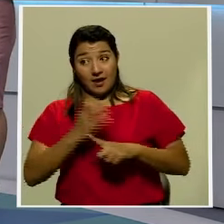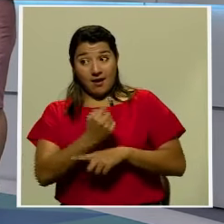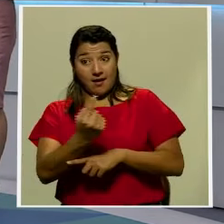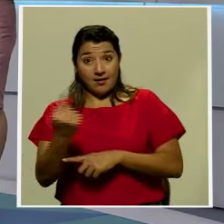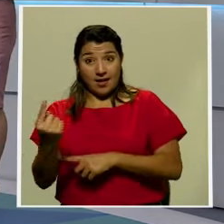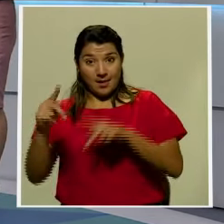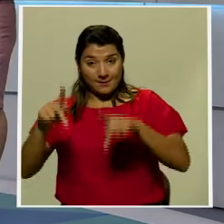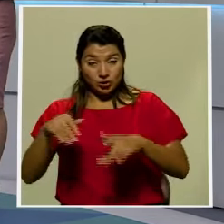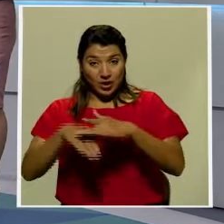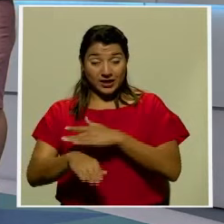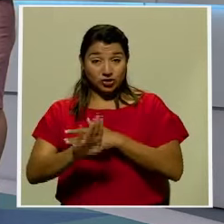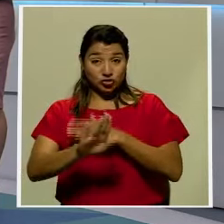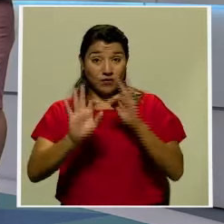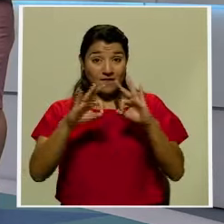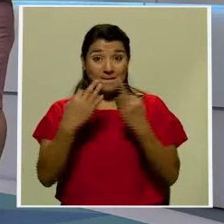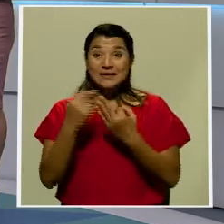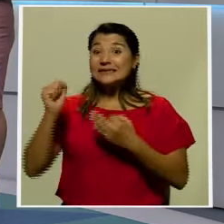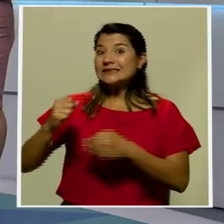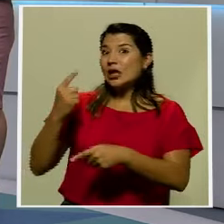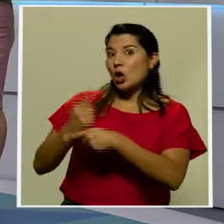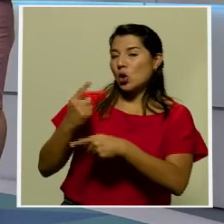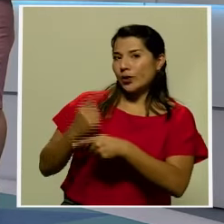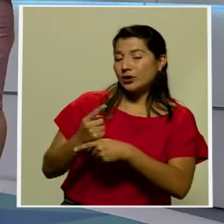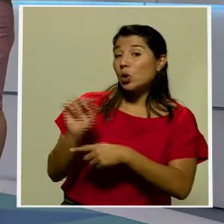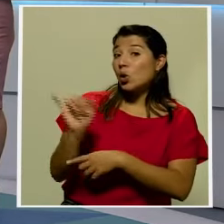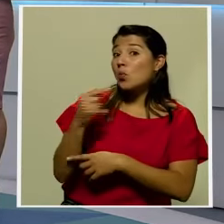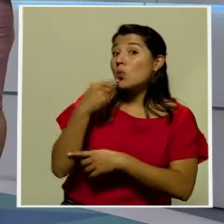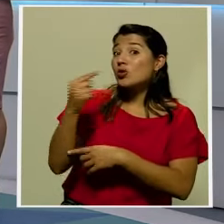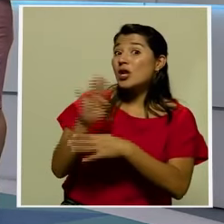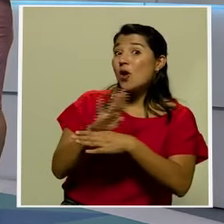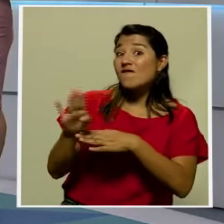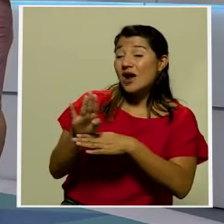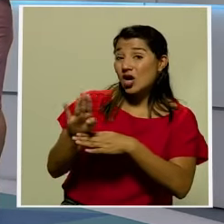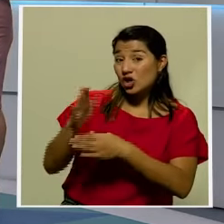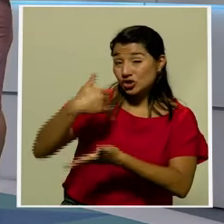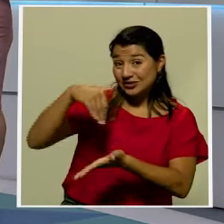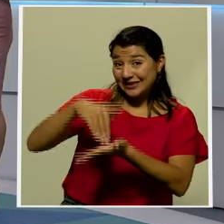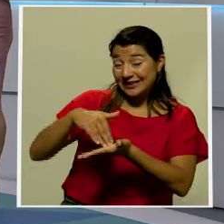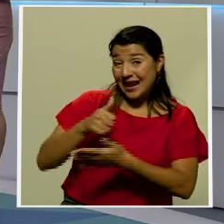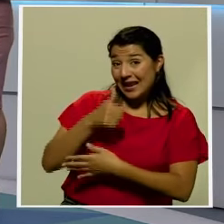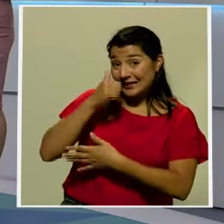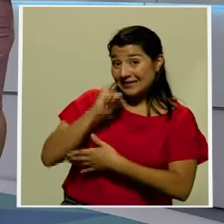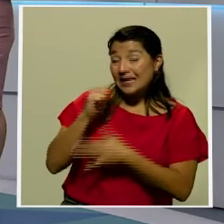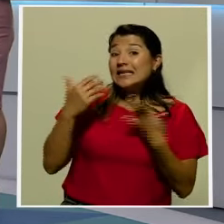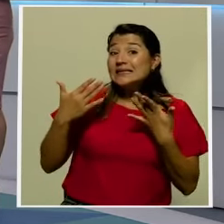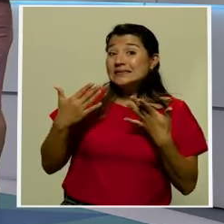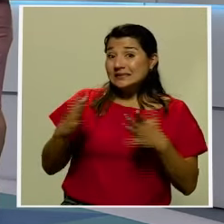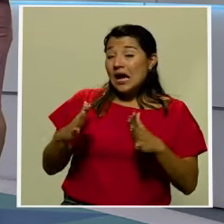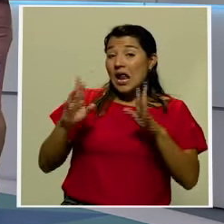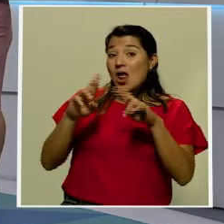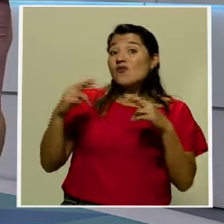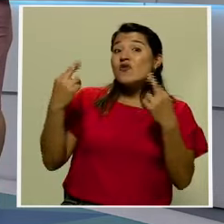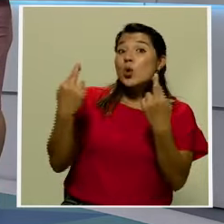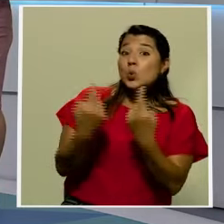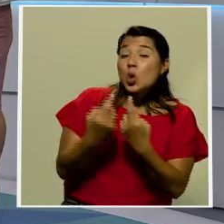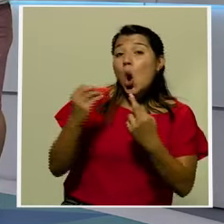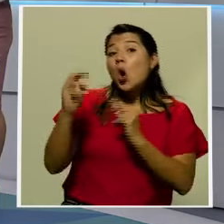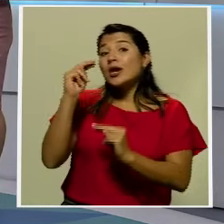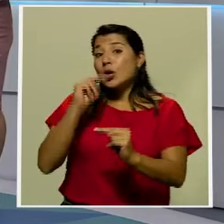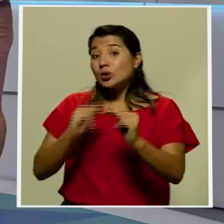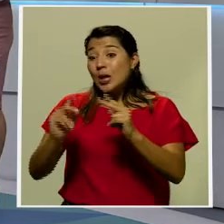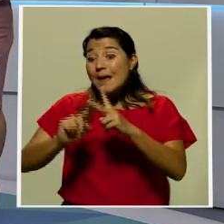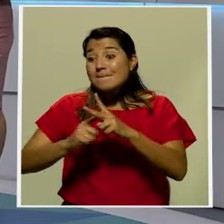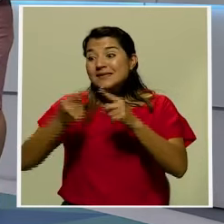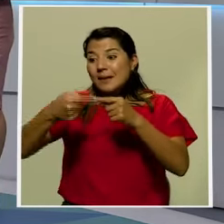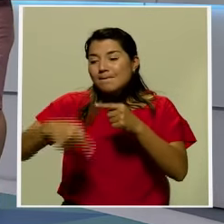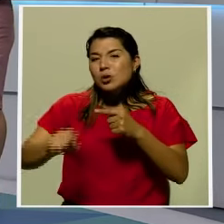familias. Así es, don Ernesto, y es que precisamente, como lo decía el Banco Central ayer, ya las reuniones o negociaciones a partir de la otra